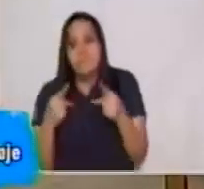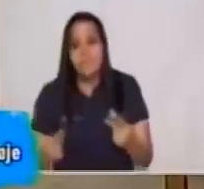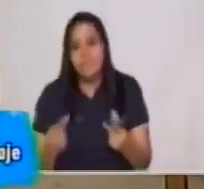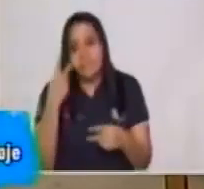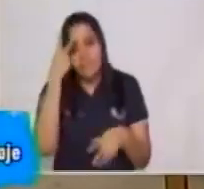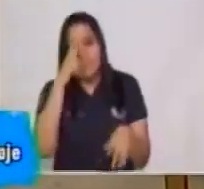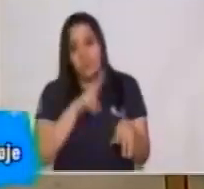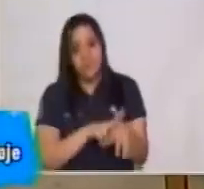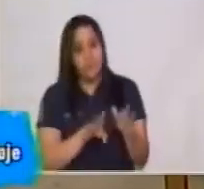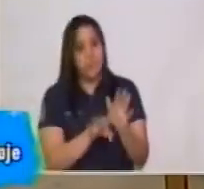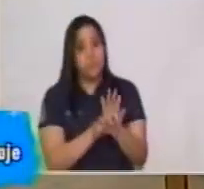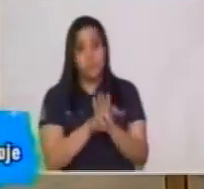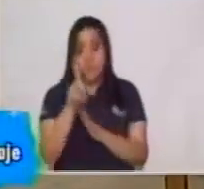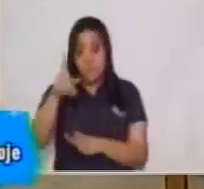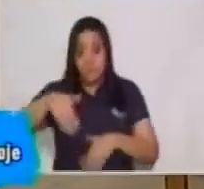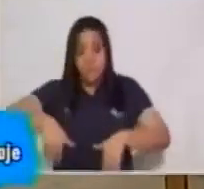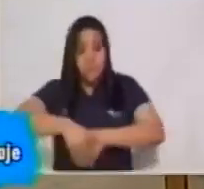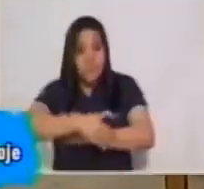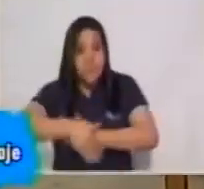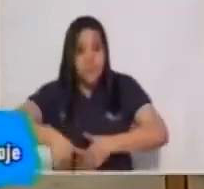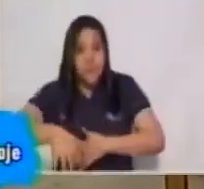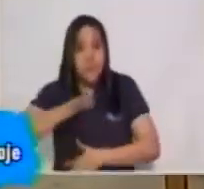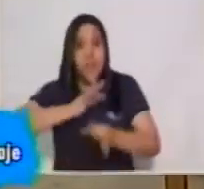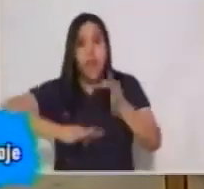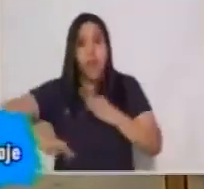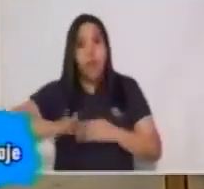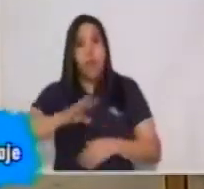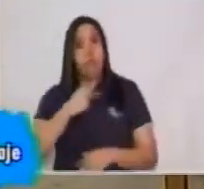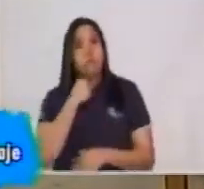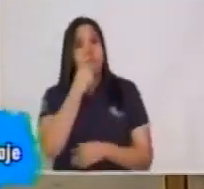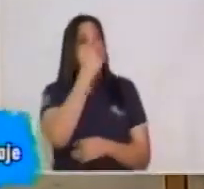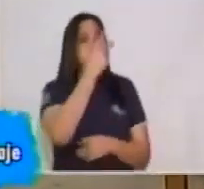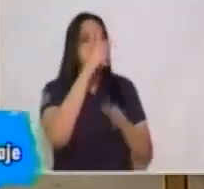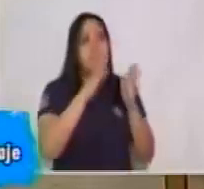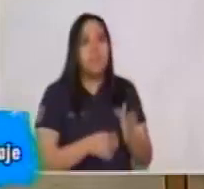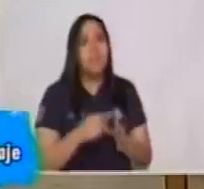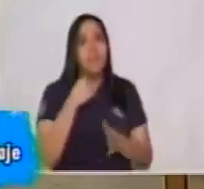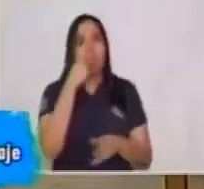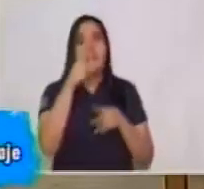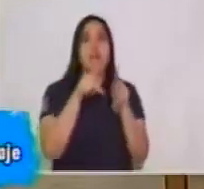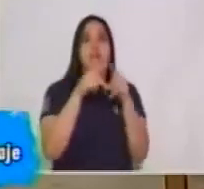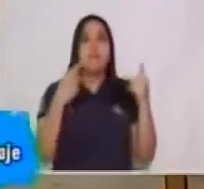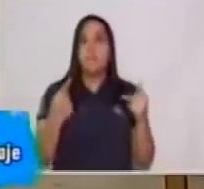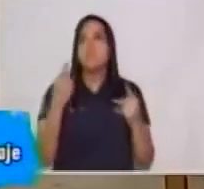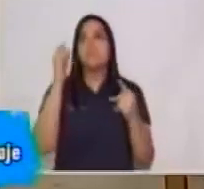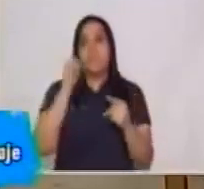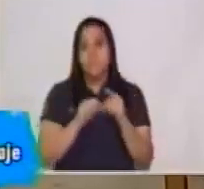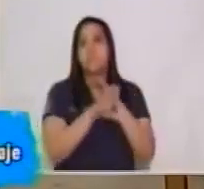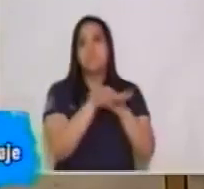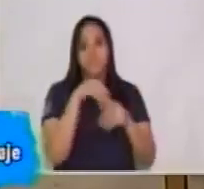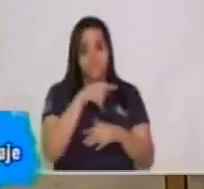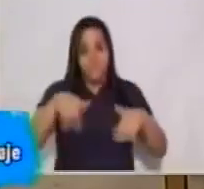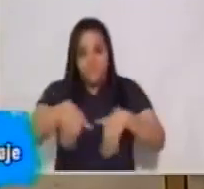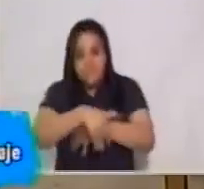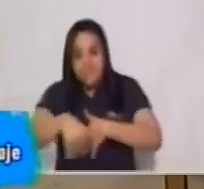tuvo que salir a la calle o tal vez pasó el vendedor de periódicos, pero aún así salió. Si pasó el vendedor de periódicos o